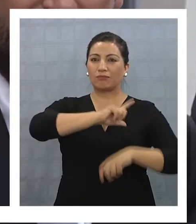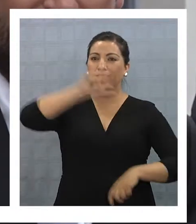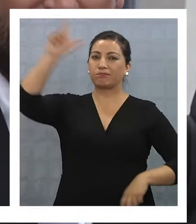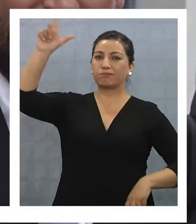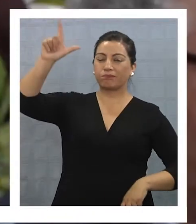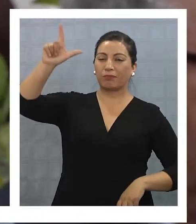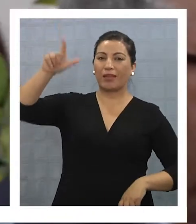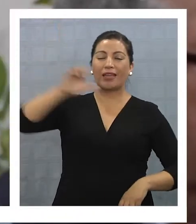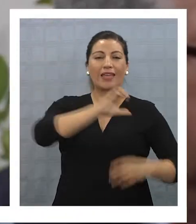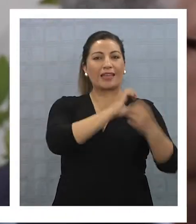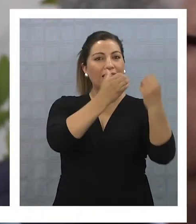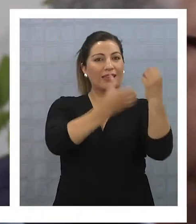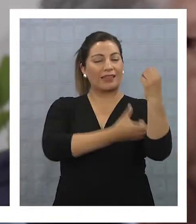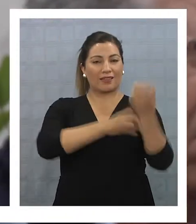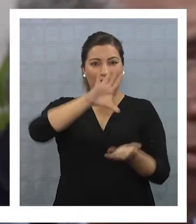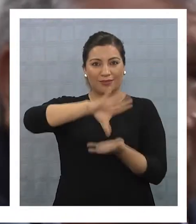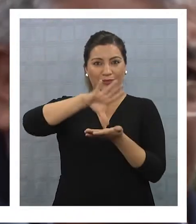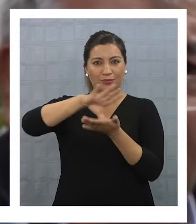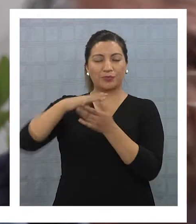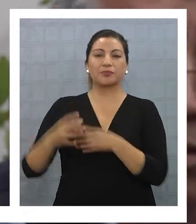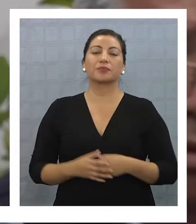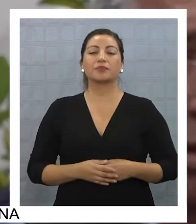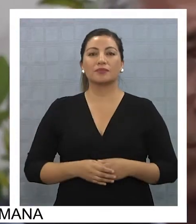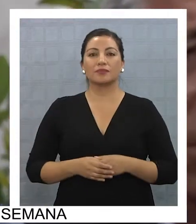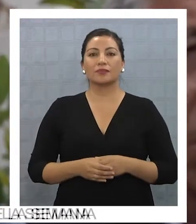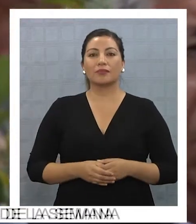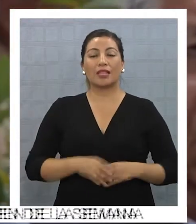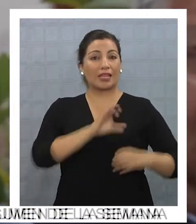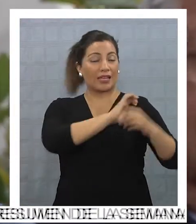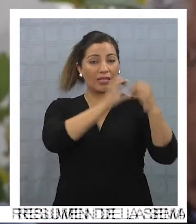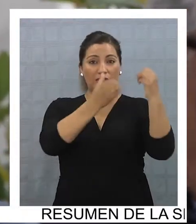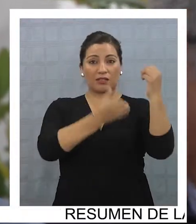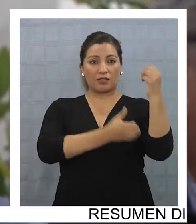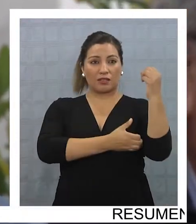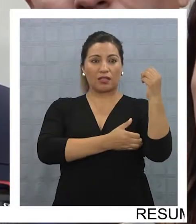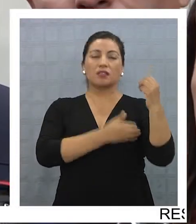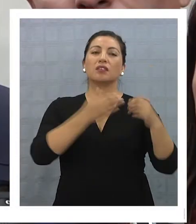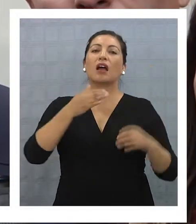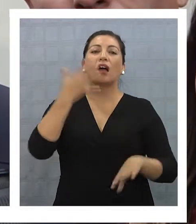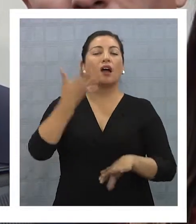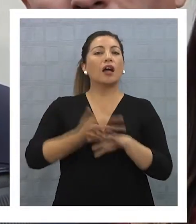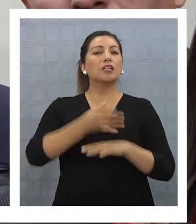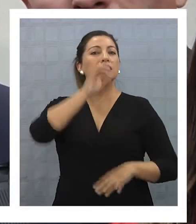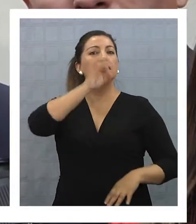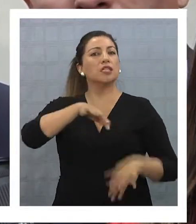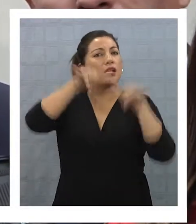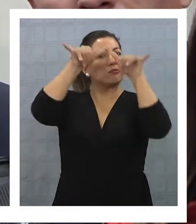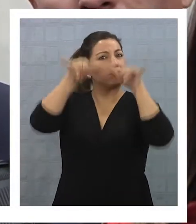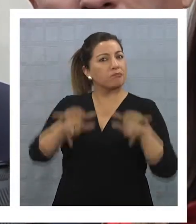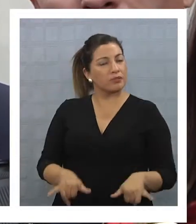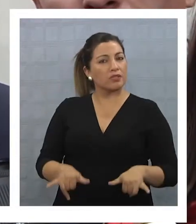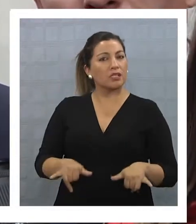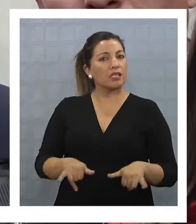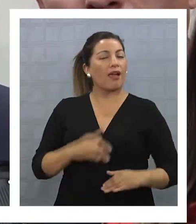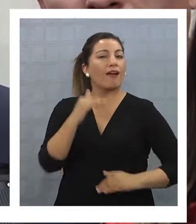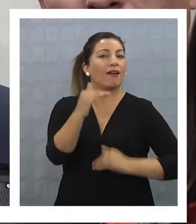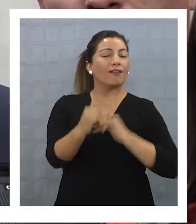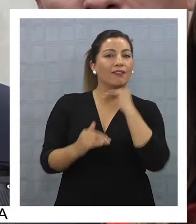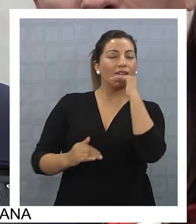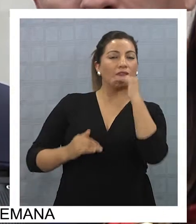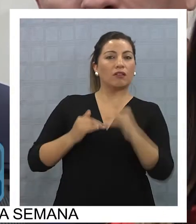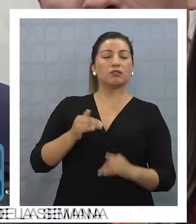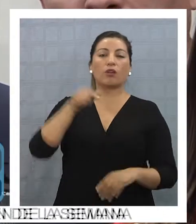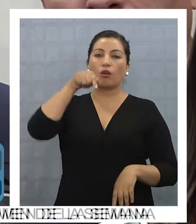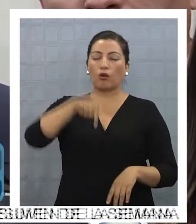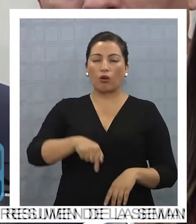en la matriz energética del país. Las energías renovables no convencionales llegaron a Chile para quedarse y seguir creciendo.